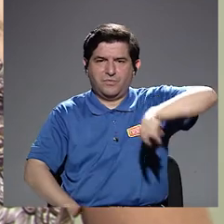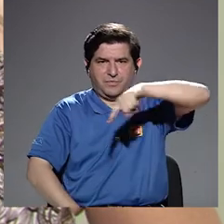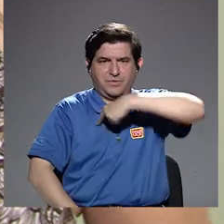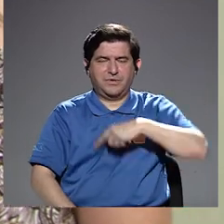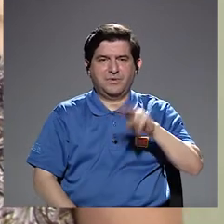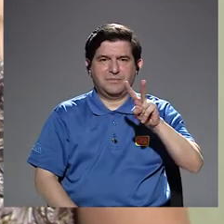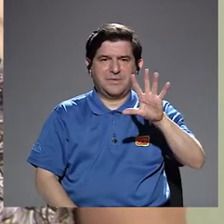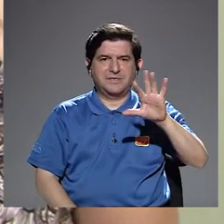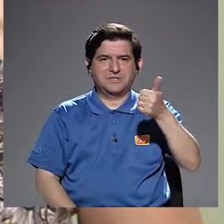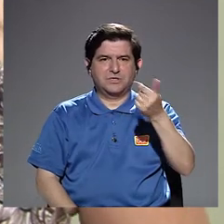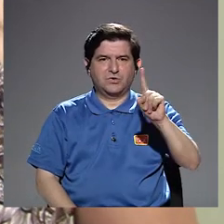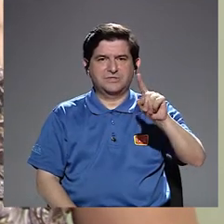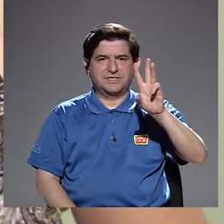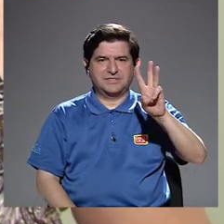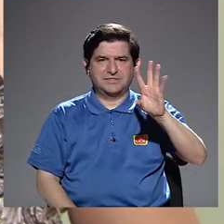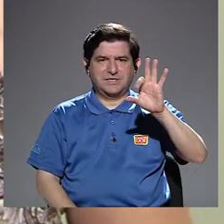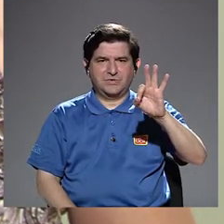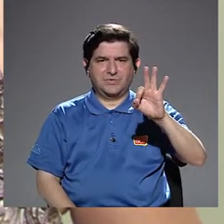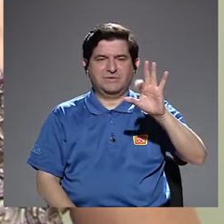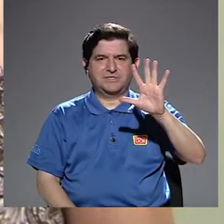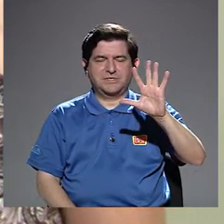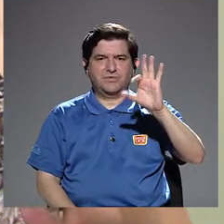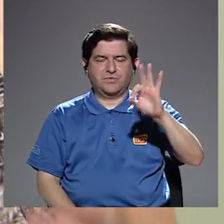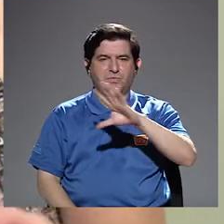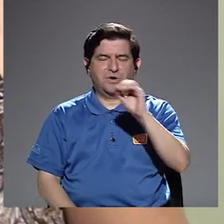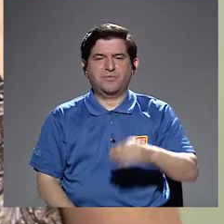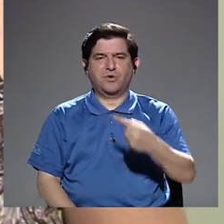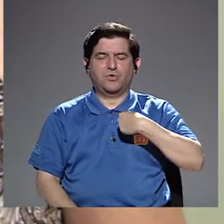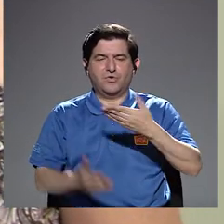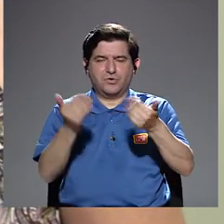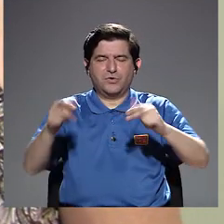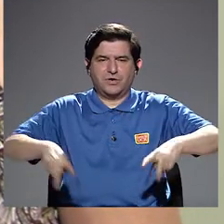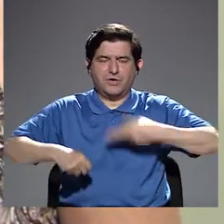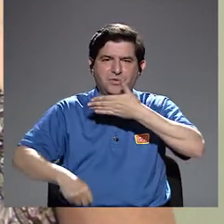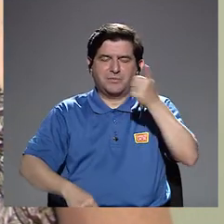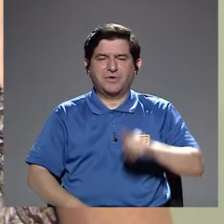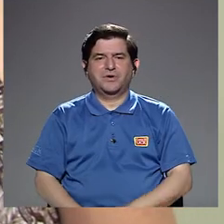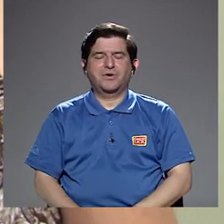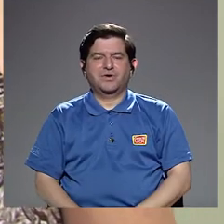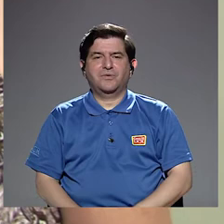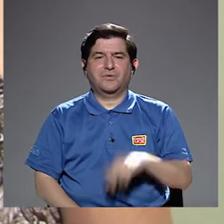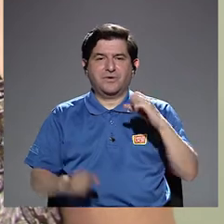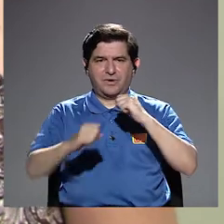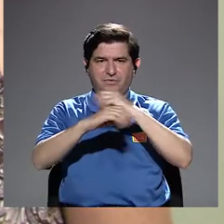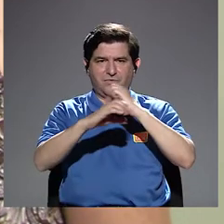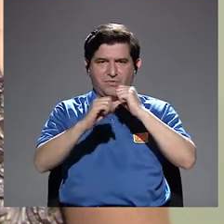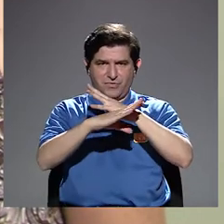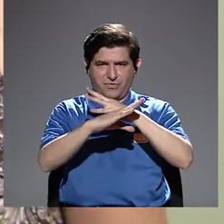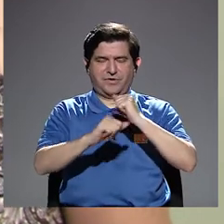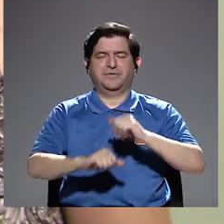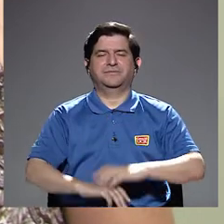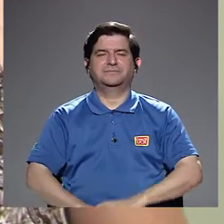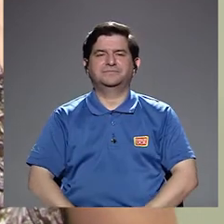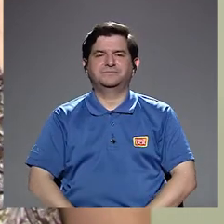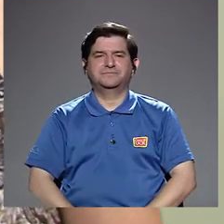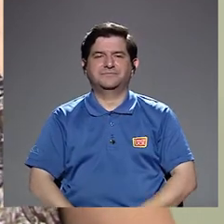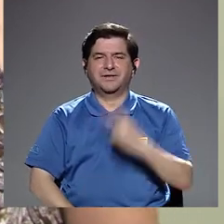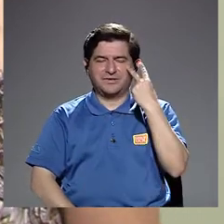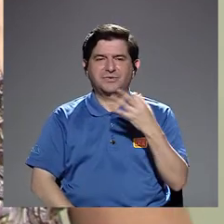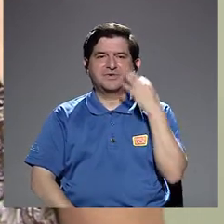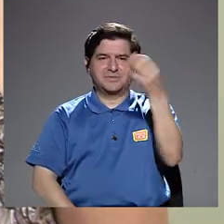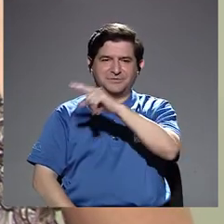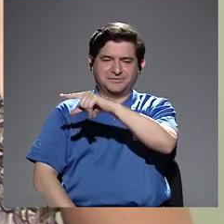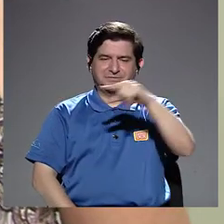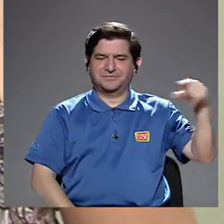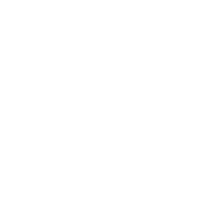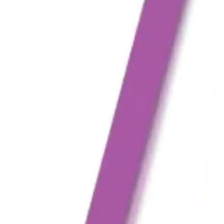con nosotros al 2511-6959 o a yoquierovivirmejor.ucrac.cr. Hasta la